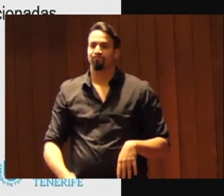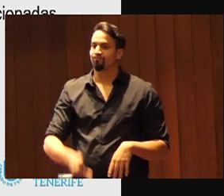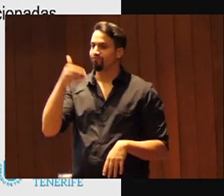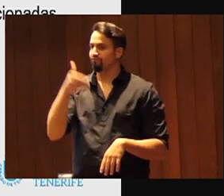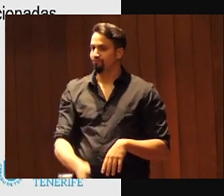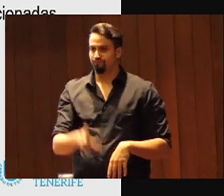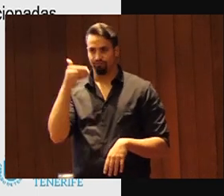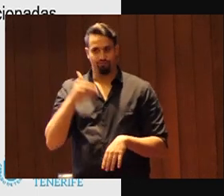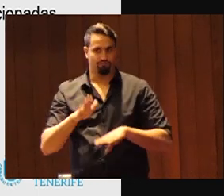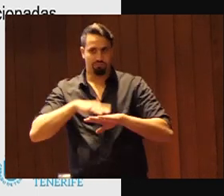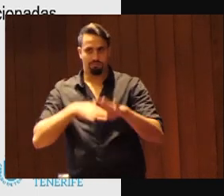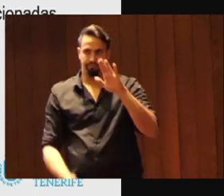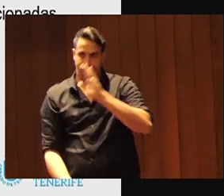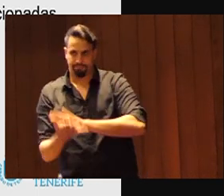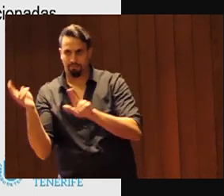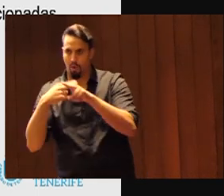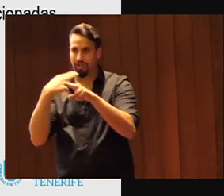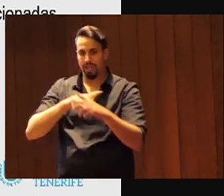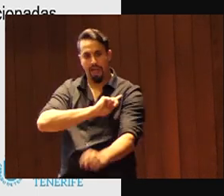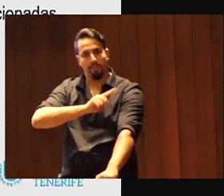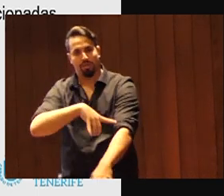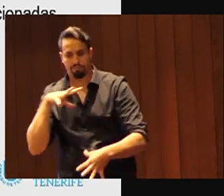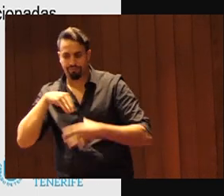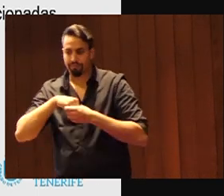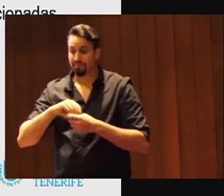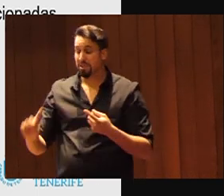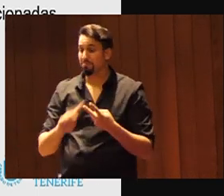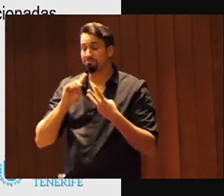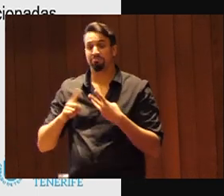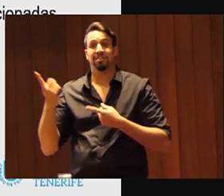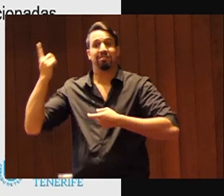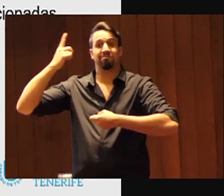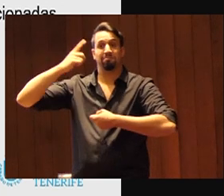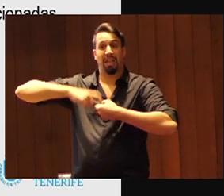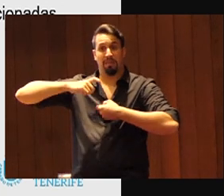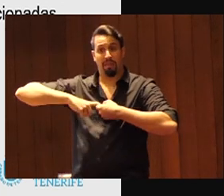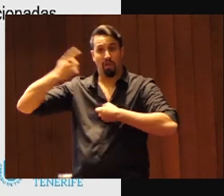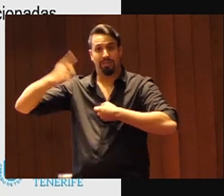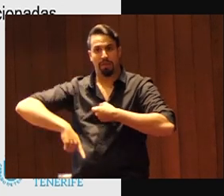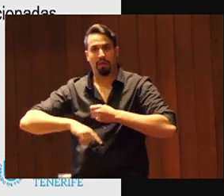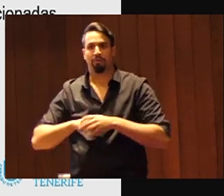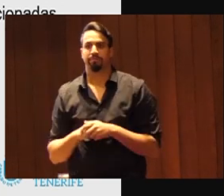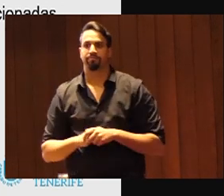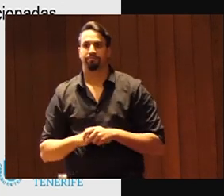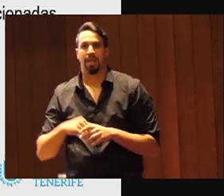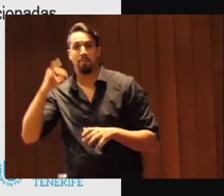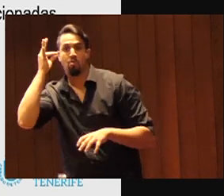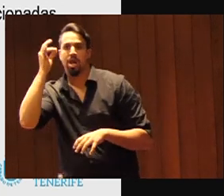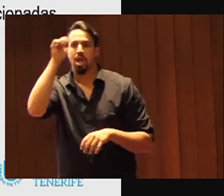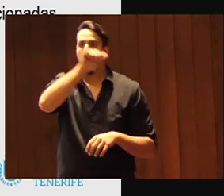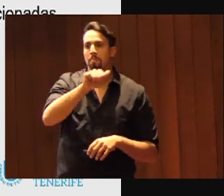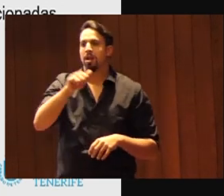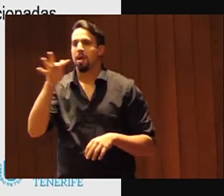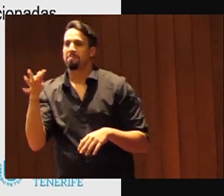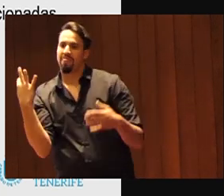diseñar e implantar políticas deportivas la plena participación ¿vale? de mujeres y hombres bueno